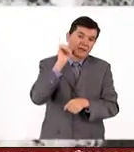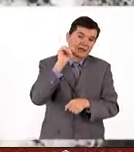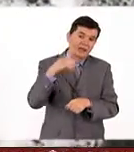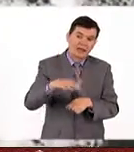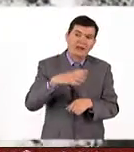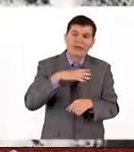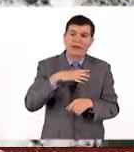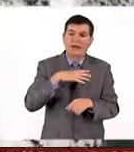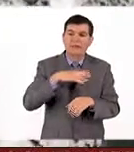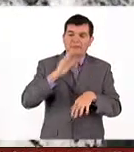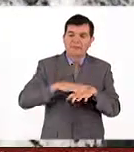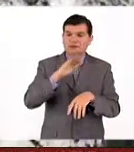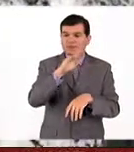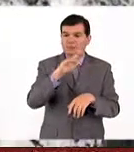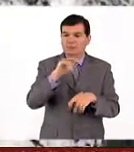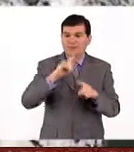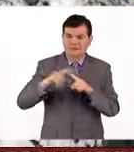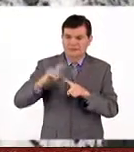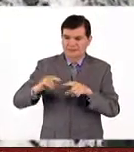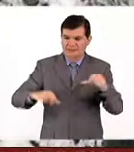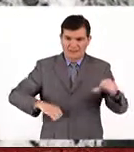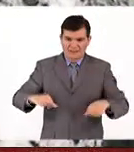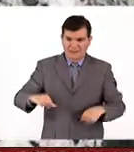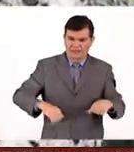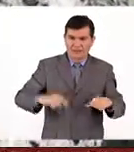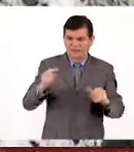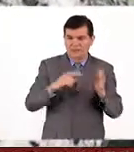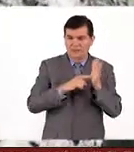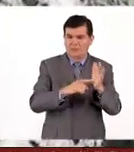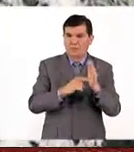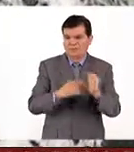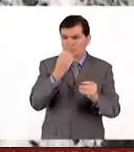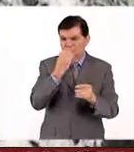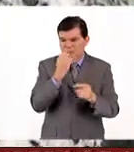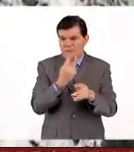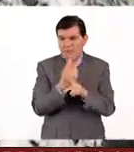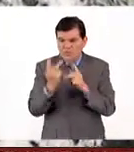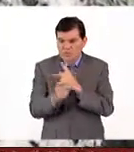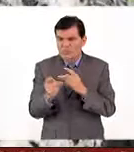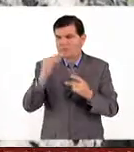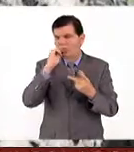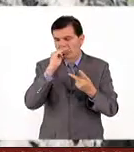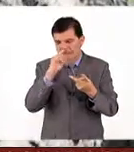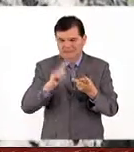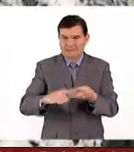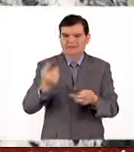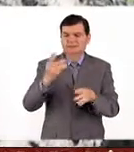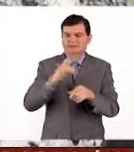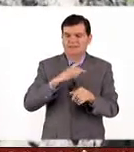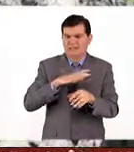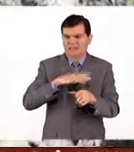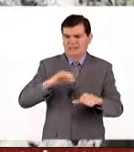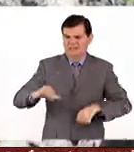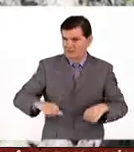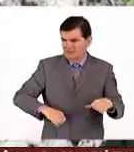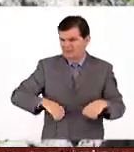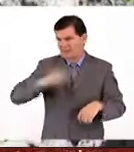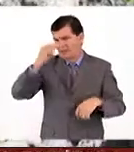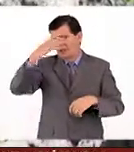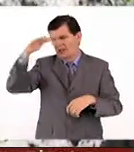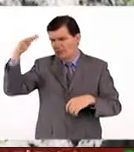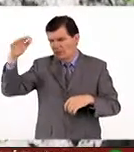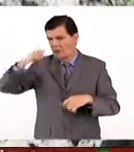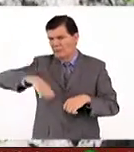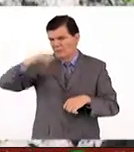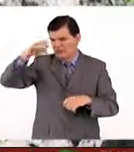vamos a tener más de 50 actividades, incluyendo una muestra gastronómica sobre productos del maíz, vamos a tener actividades para los adultos